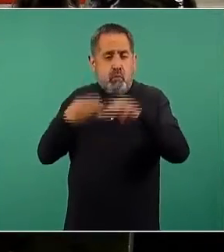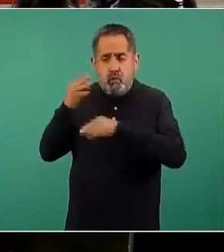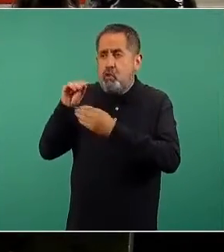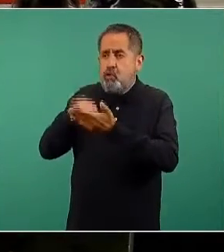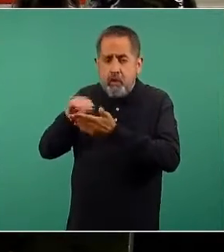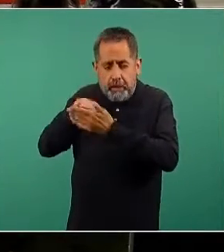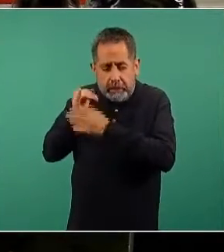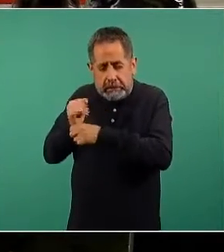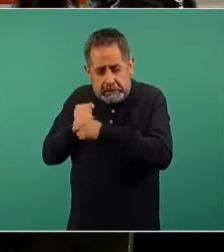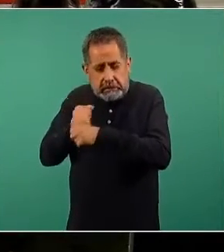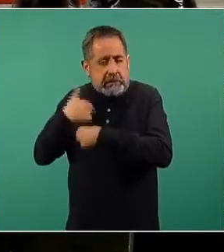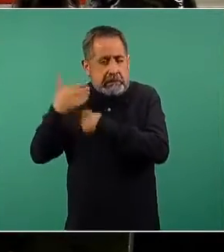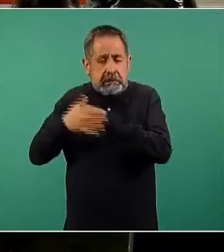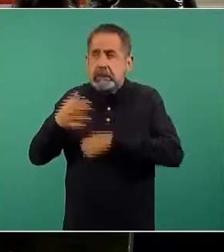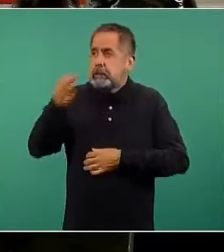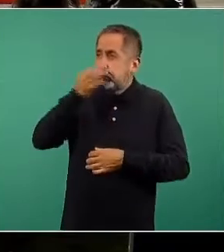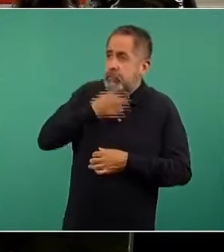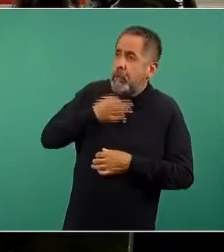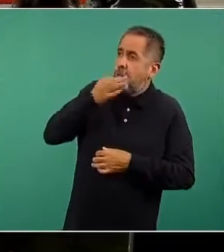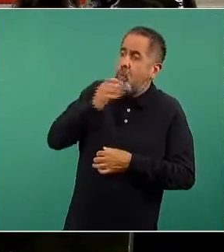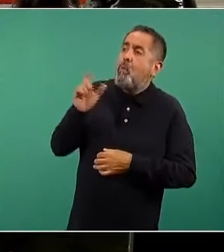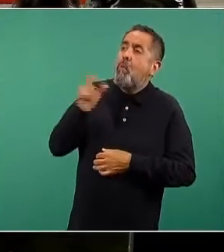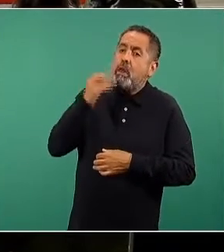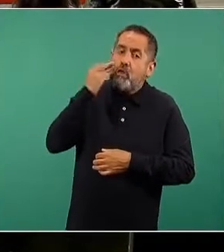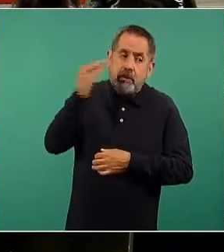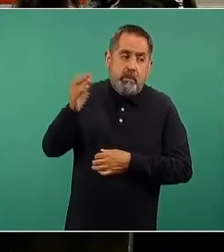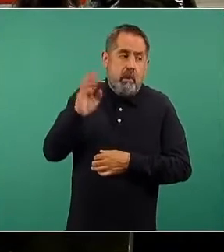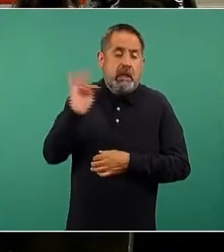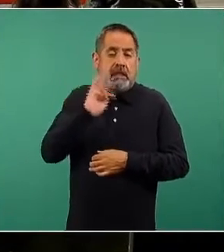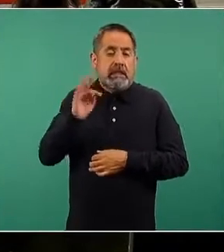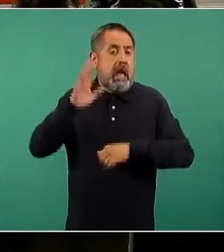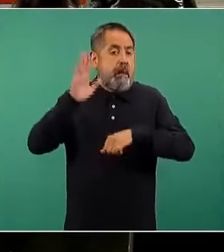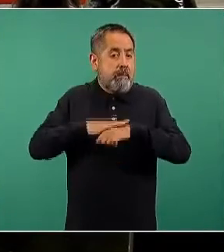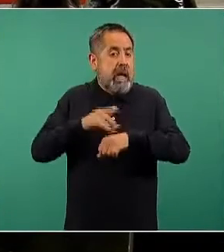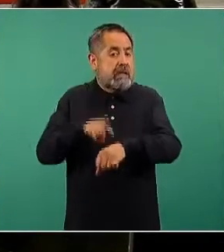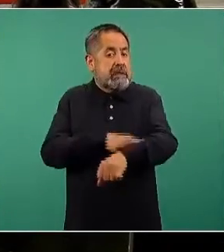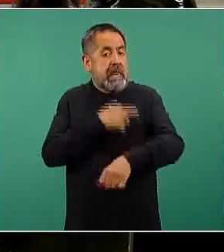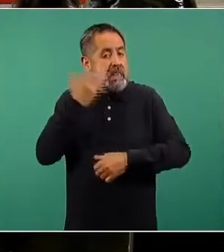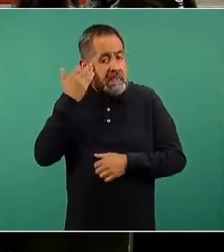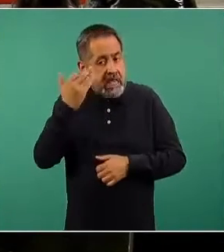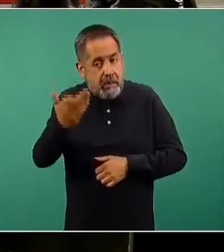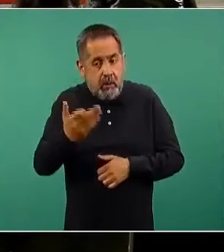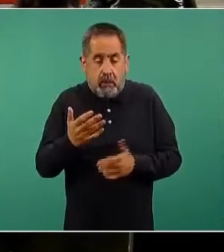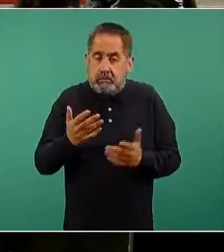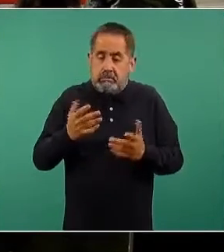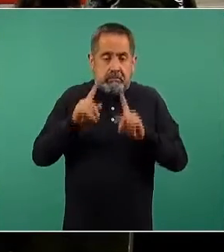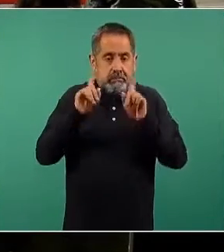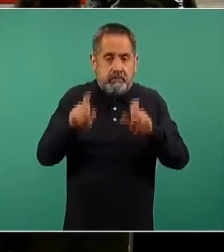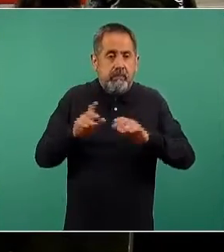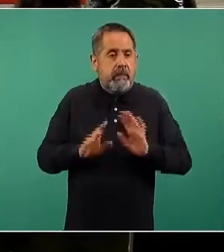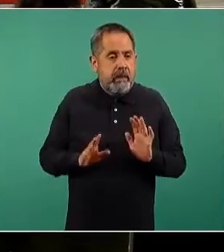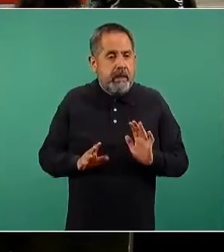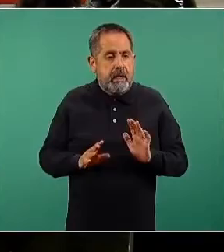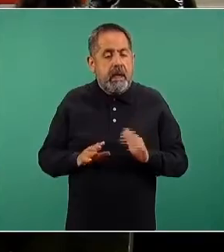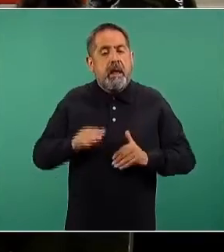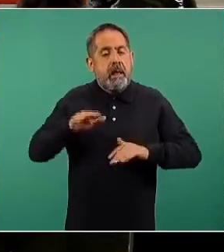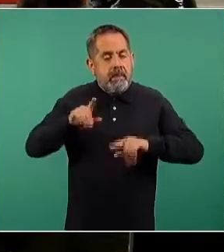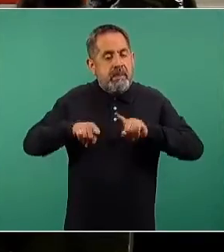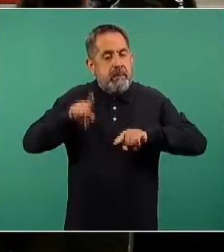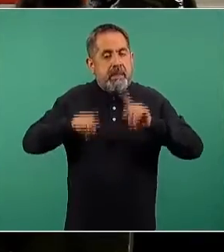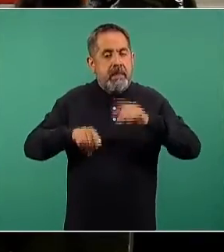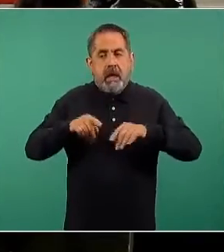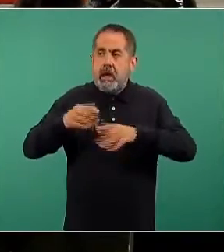del mundo que nos irán dando luz de la posible duración más larga de la inmunidad. Conforme vayan